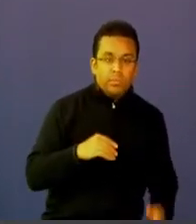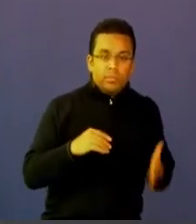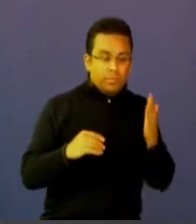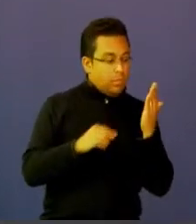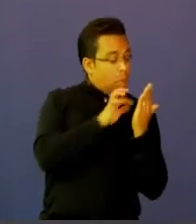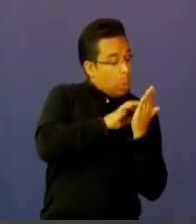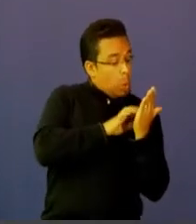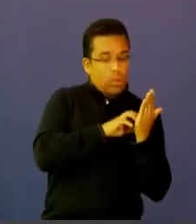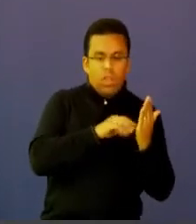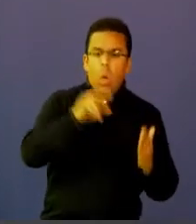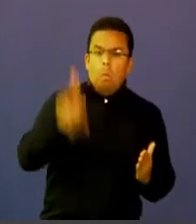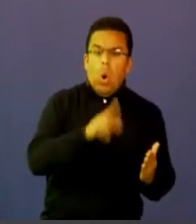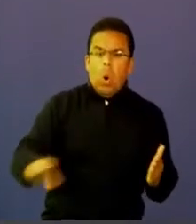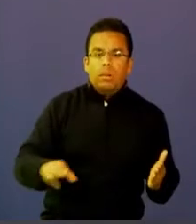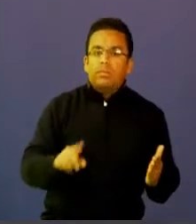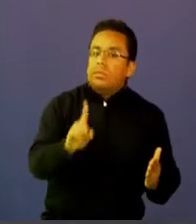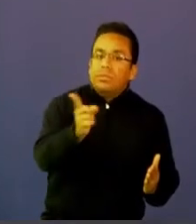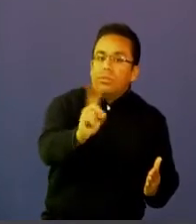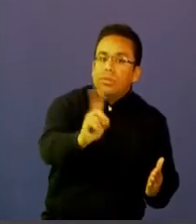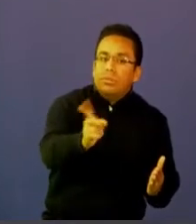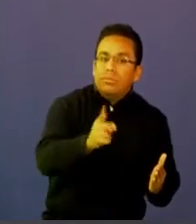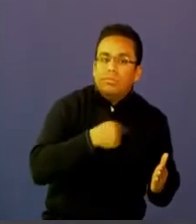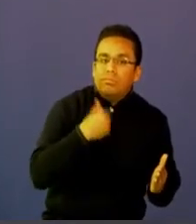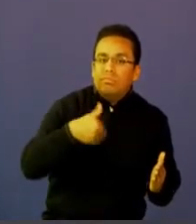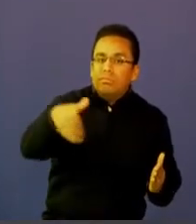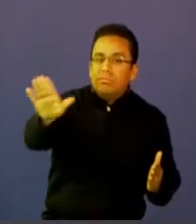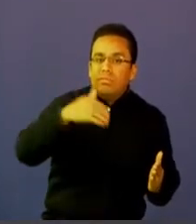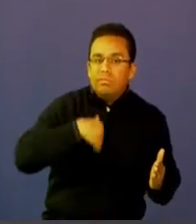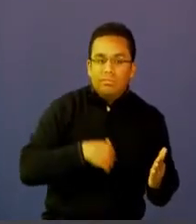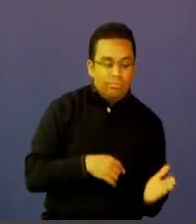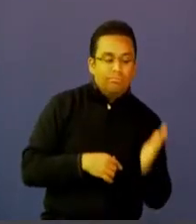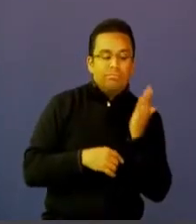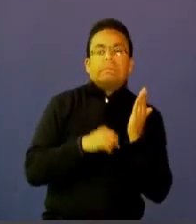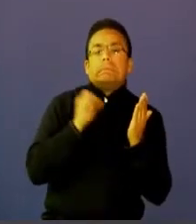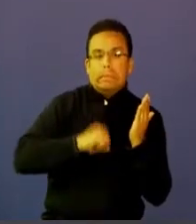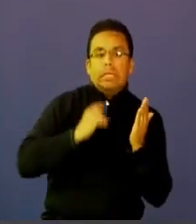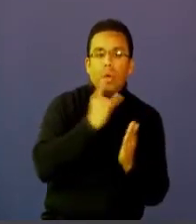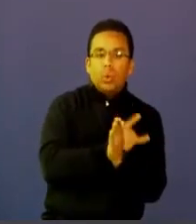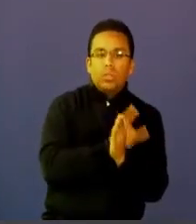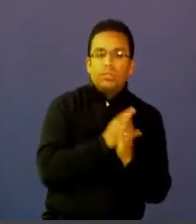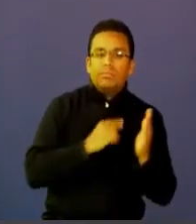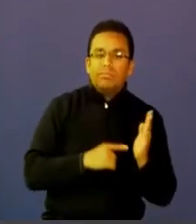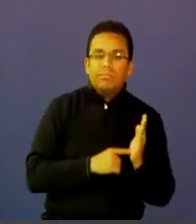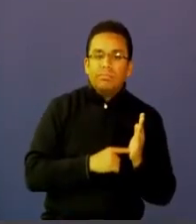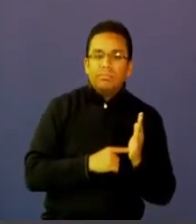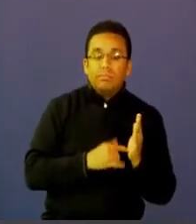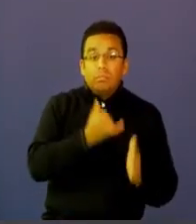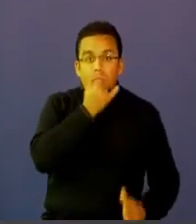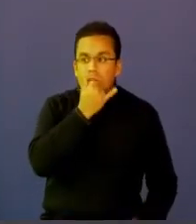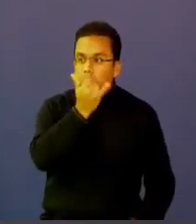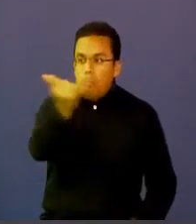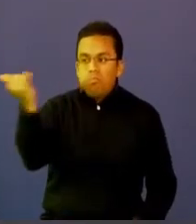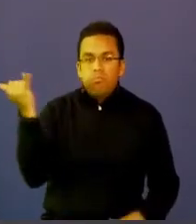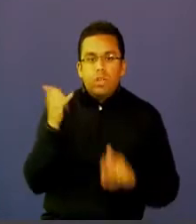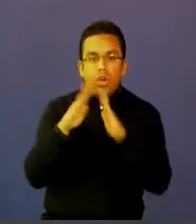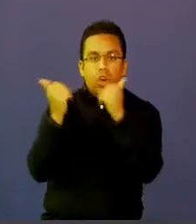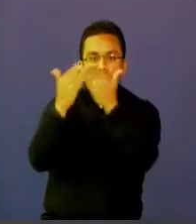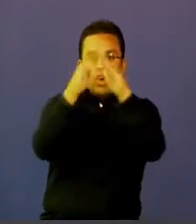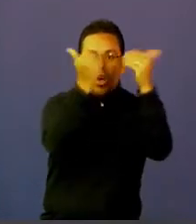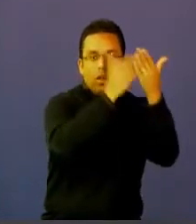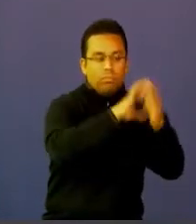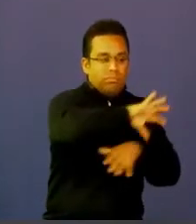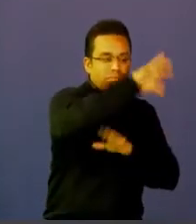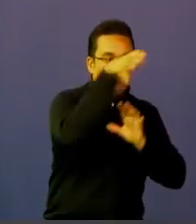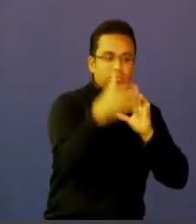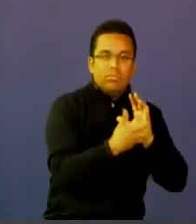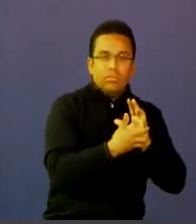dispositivo móvil en el salón de clases. Entonces el reto es mayor. El reto es mayúsculo. ¿Qué está sucediendo en las instituciones educativas en el mundo? Ya